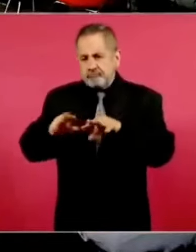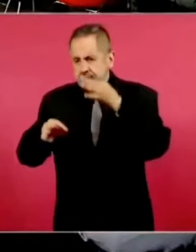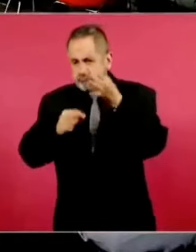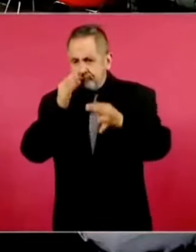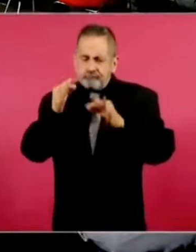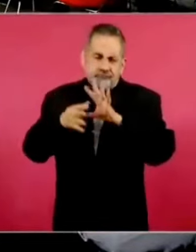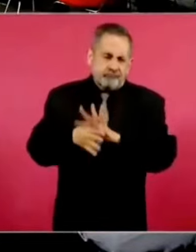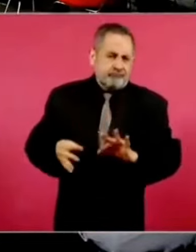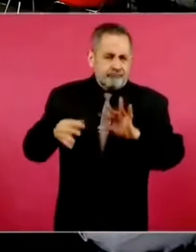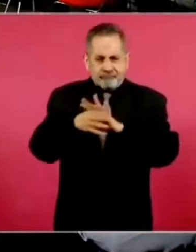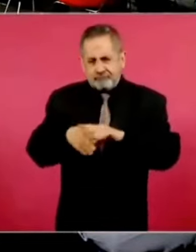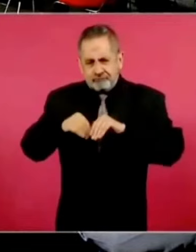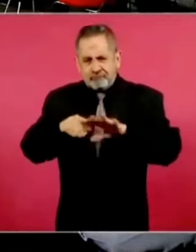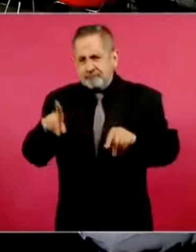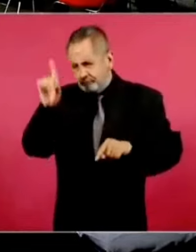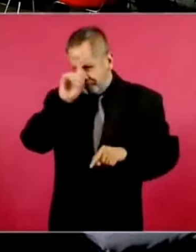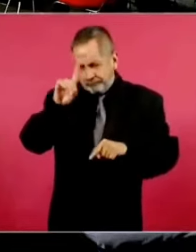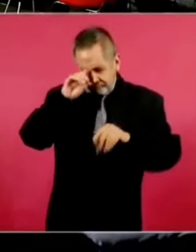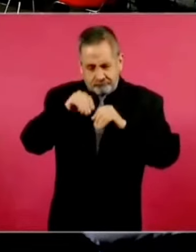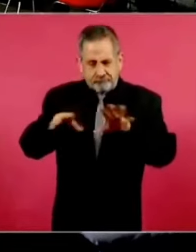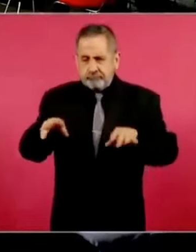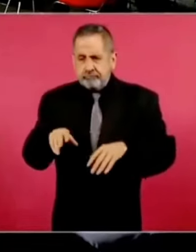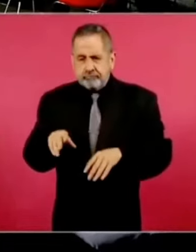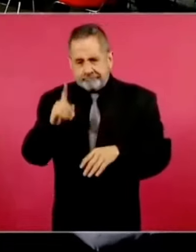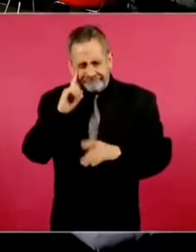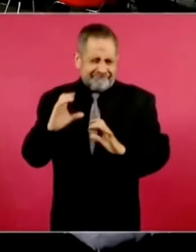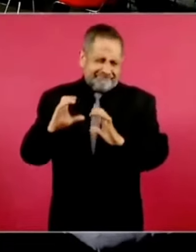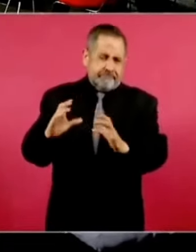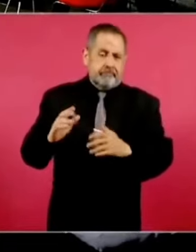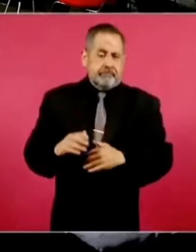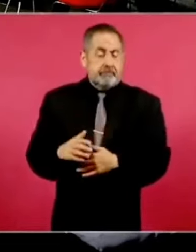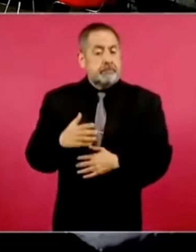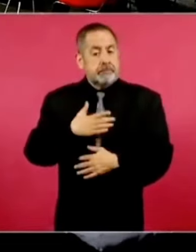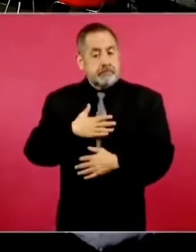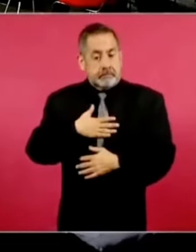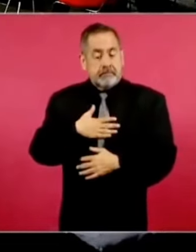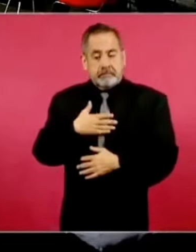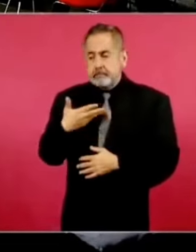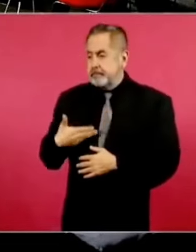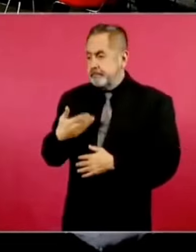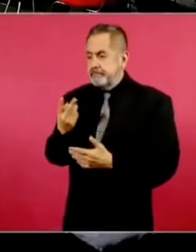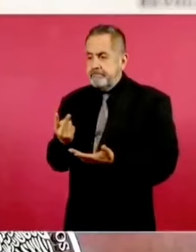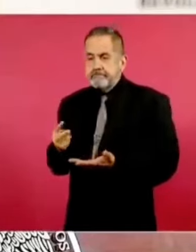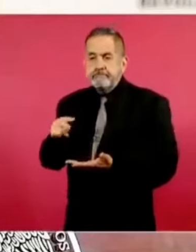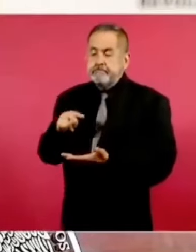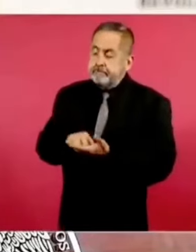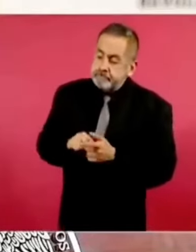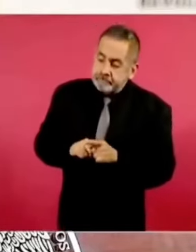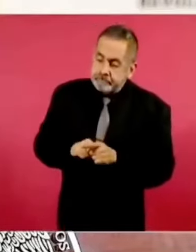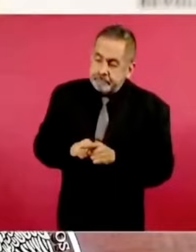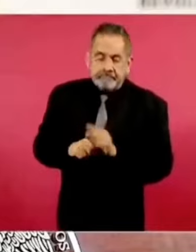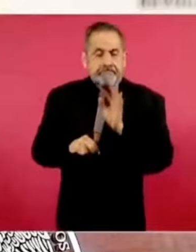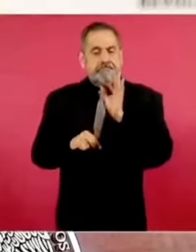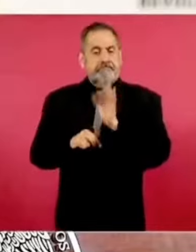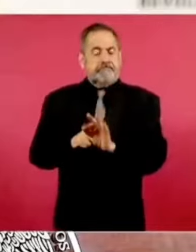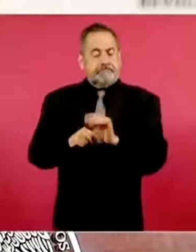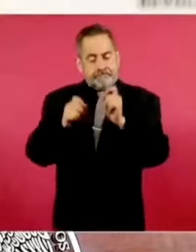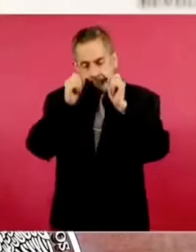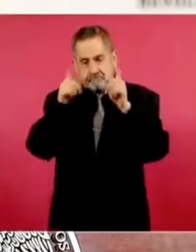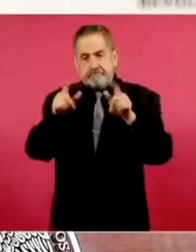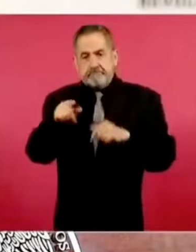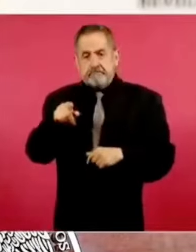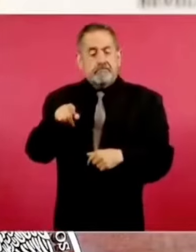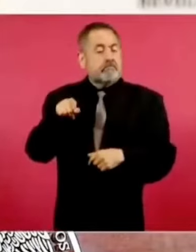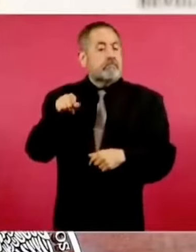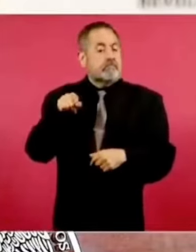que en lo personal lo tuve que presentar, tuve esa oportunidad y sorprendió al